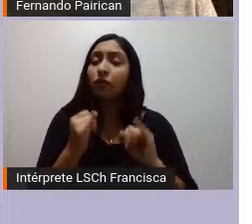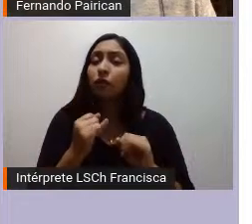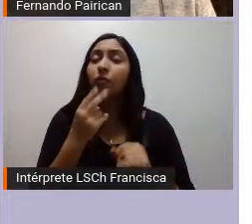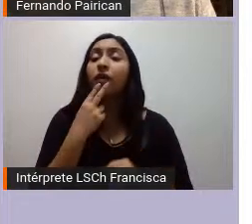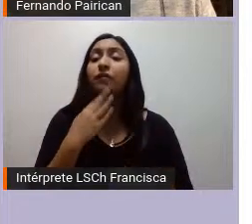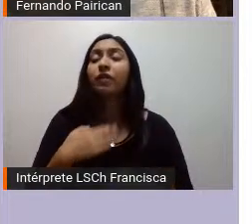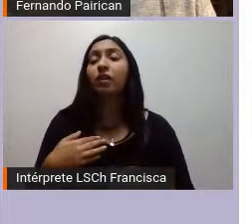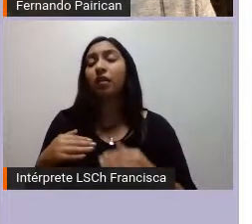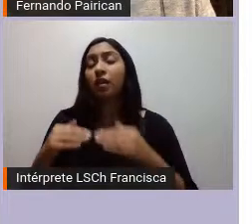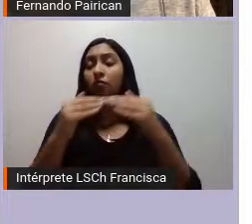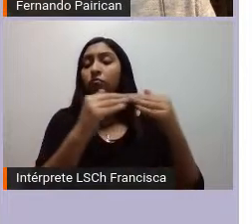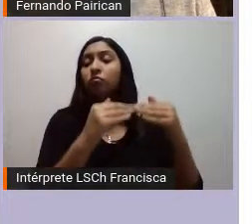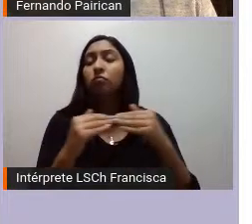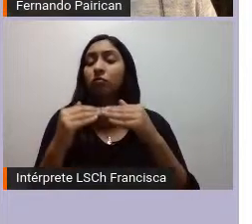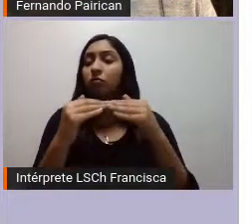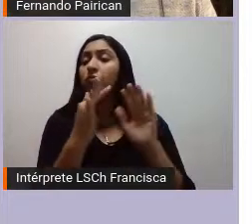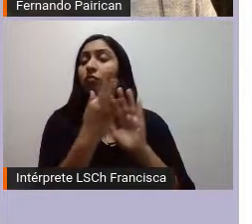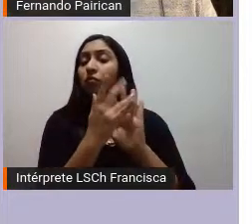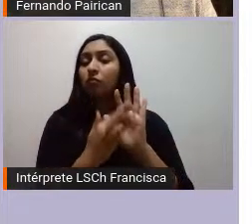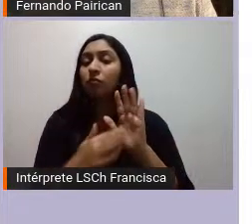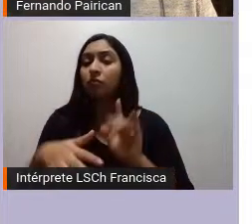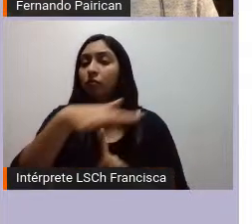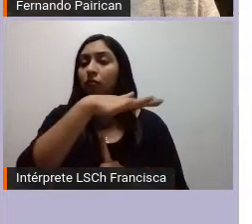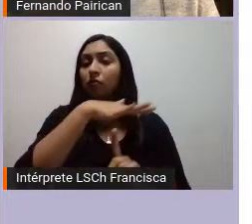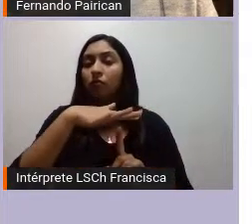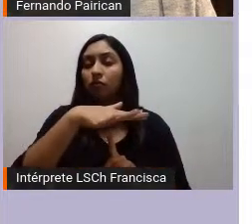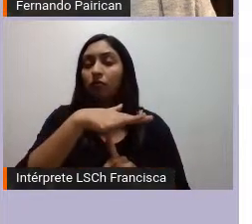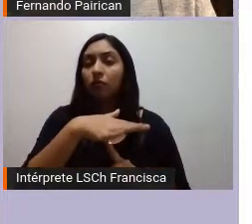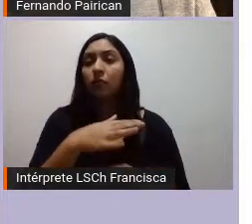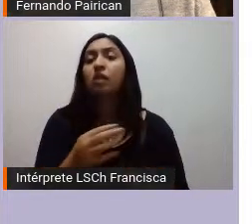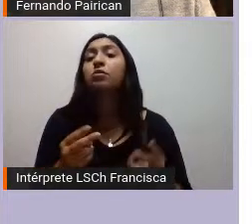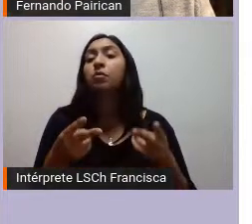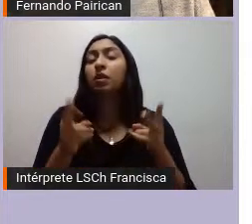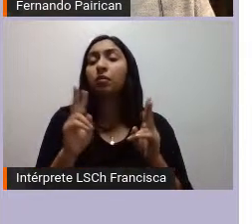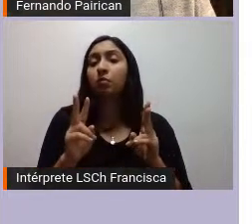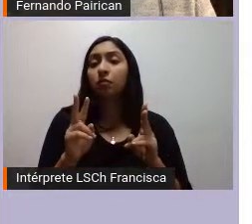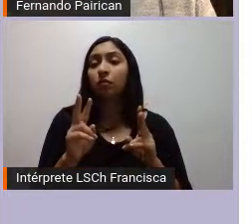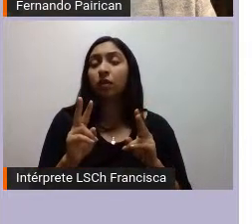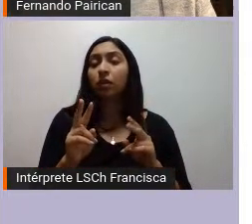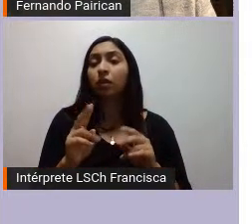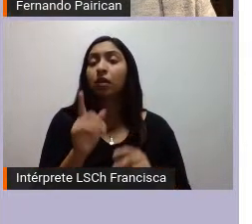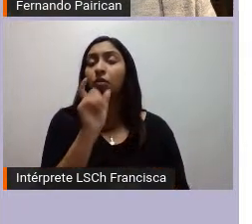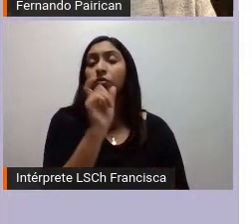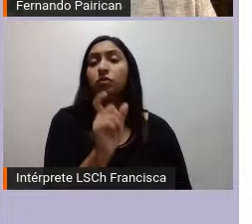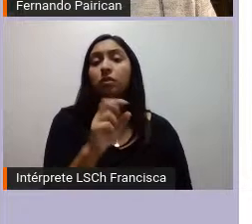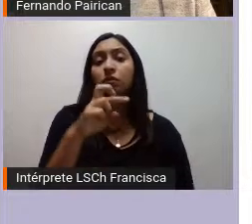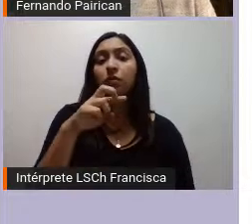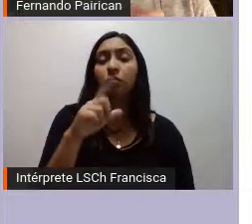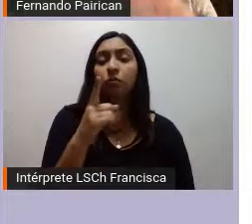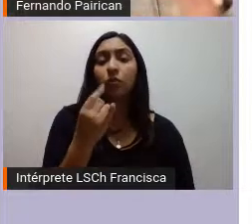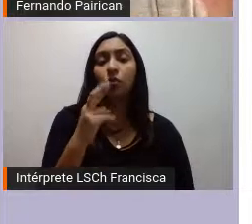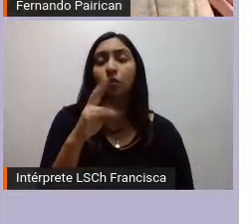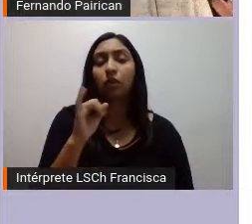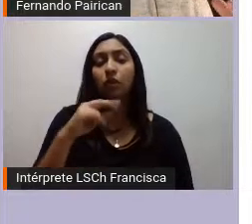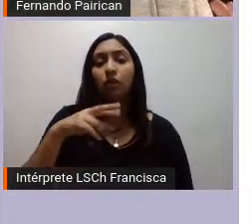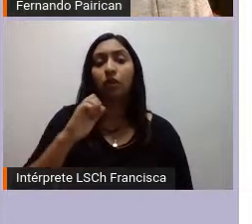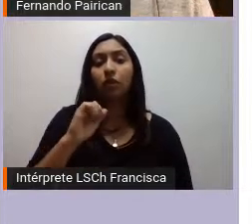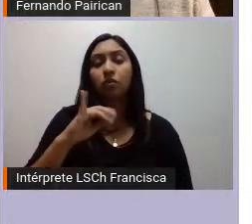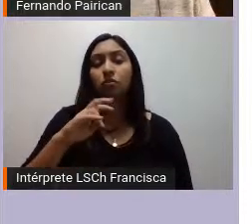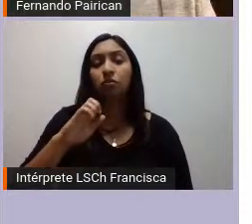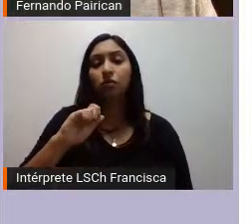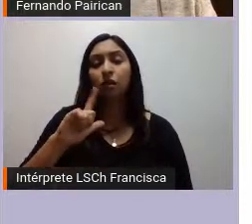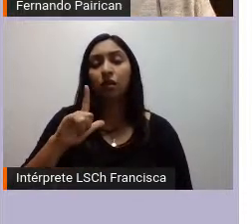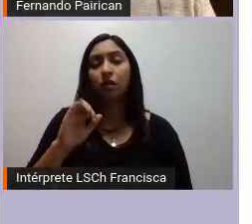esto hace entonces además que el concepto de plurinacionalidad censarse tal vez con un